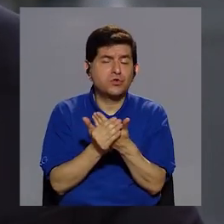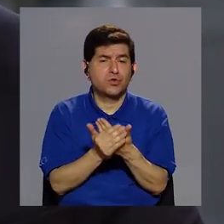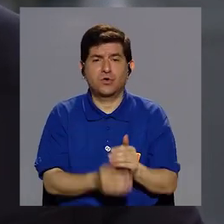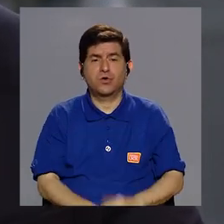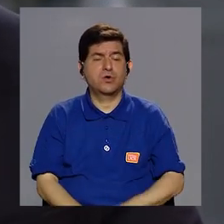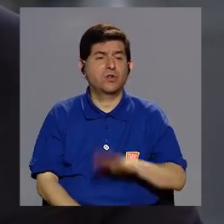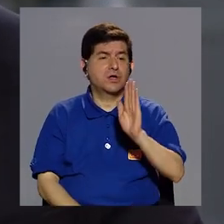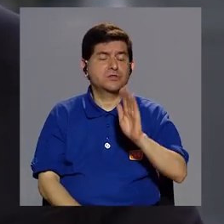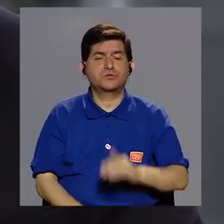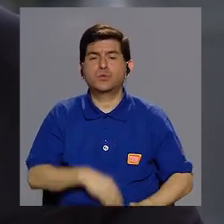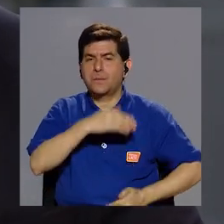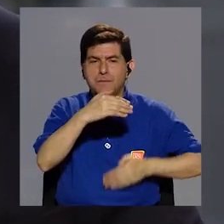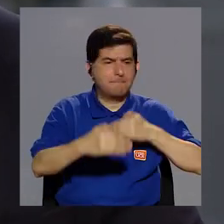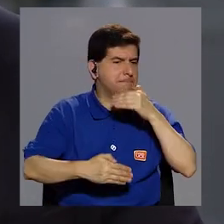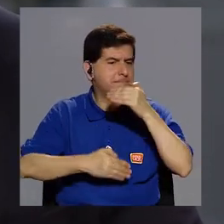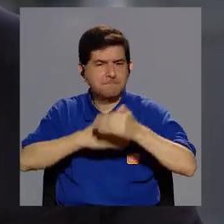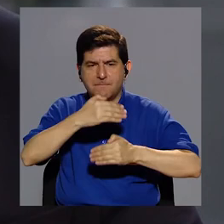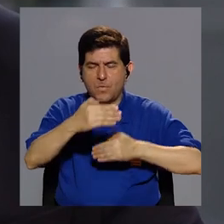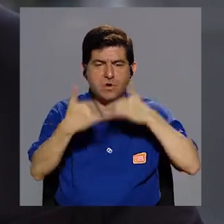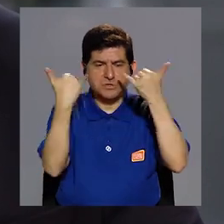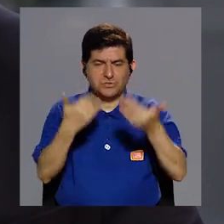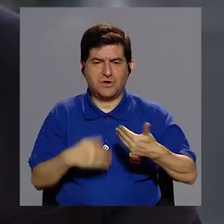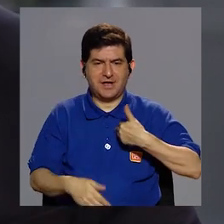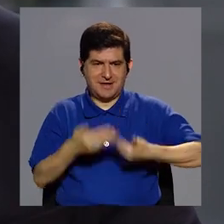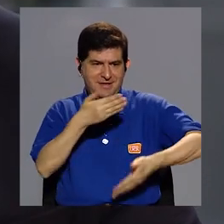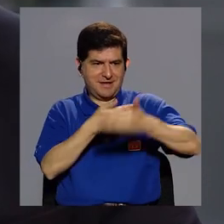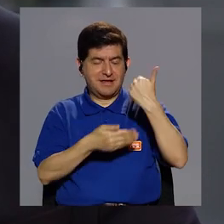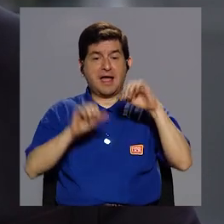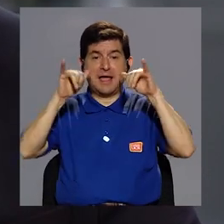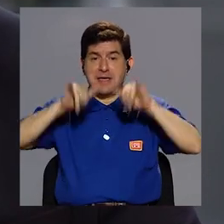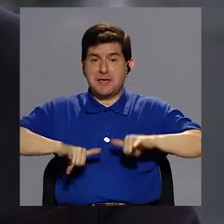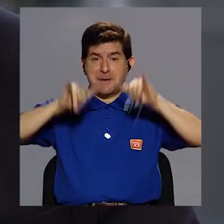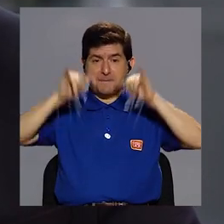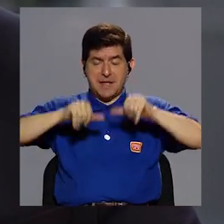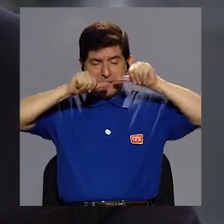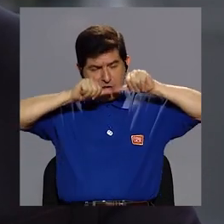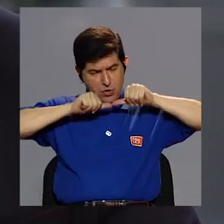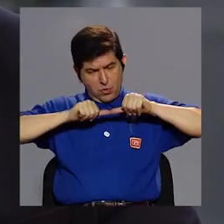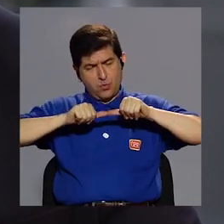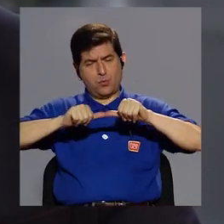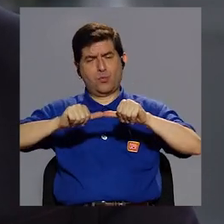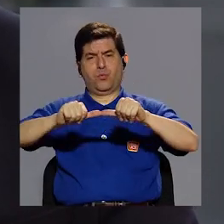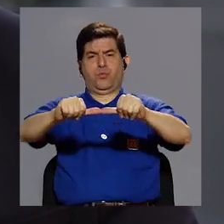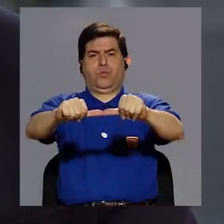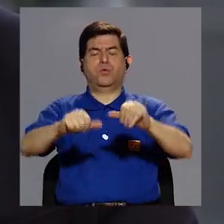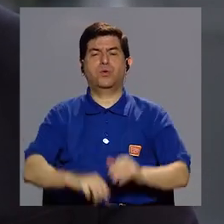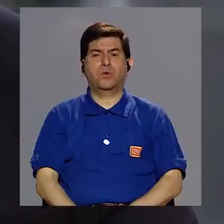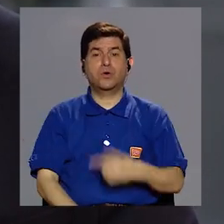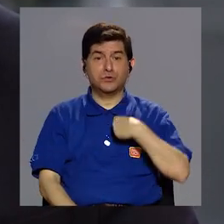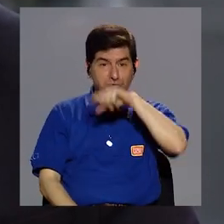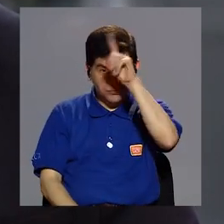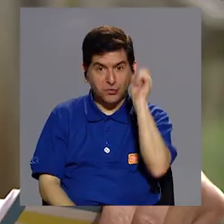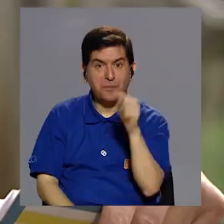su dinámica que ya traían y que podrían mantenerla por mucho más tiempo. Eso era lo que le iba a